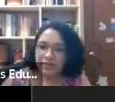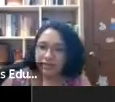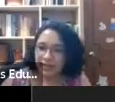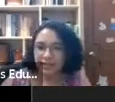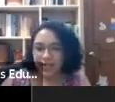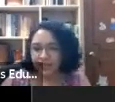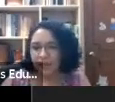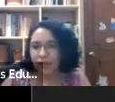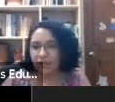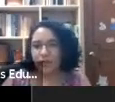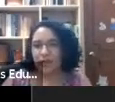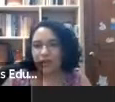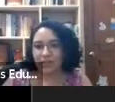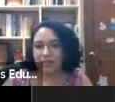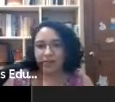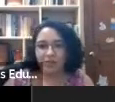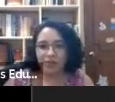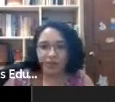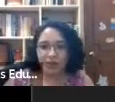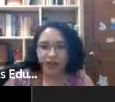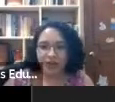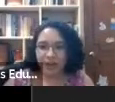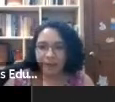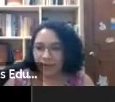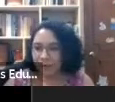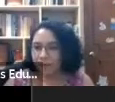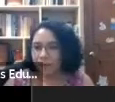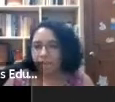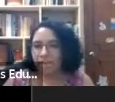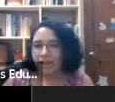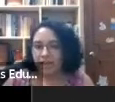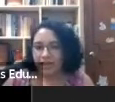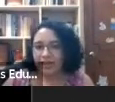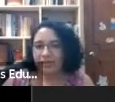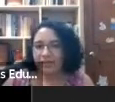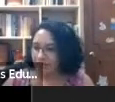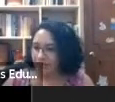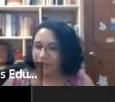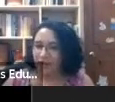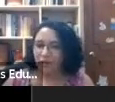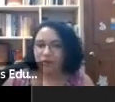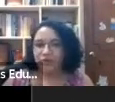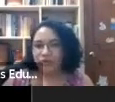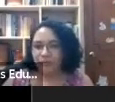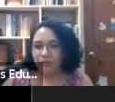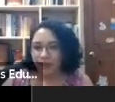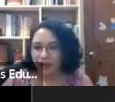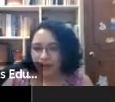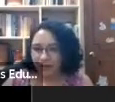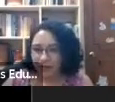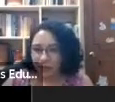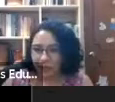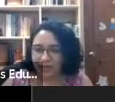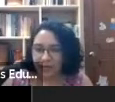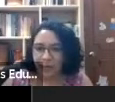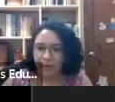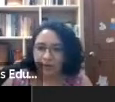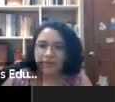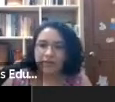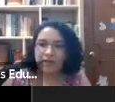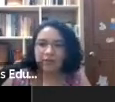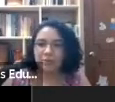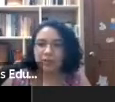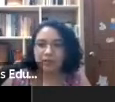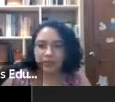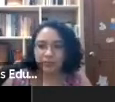Bermúdez, felicidades, Luz, eres una gran persona y un gran ejemplo, eh, aplausos, Rosaura